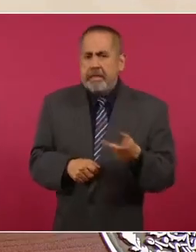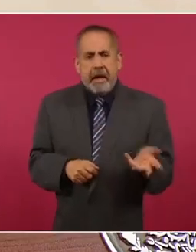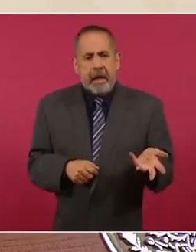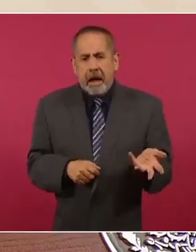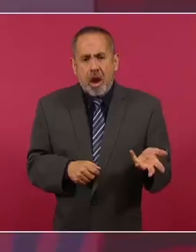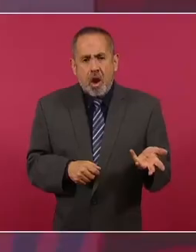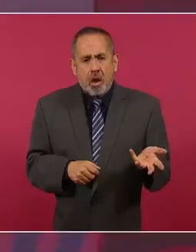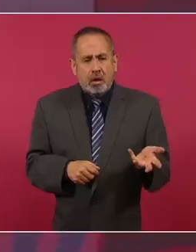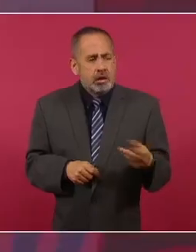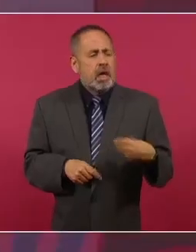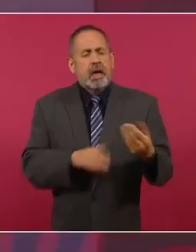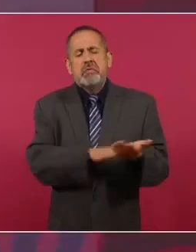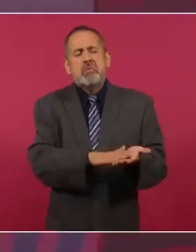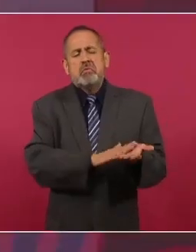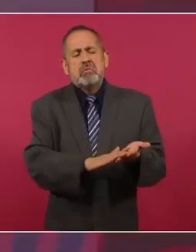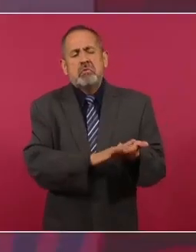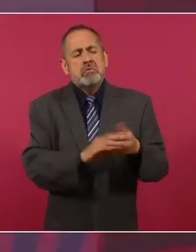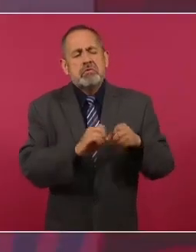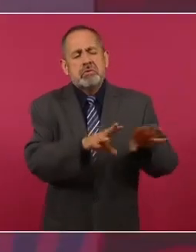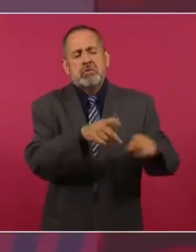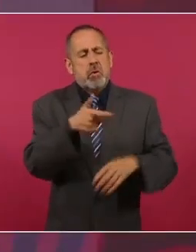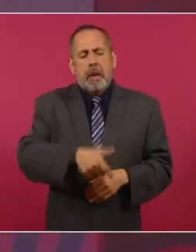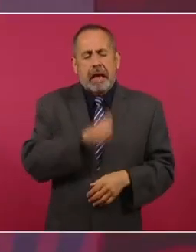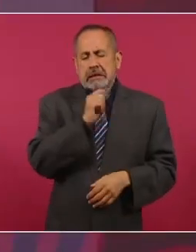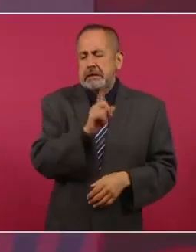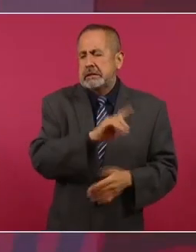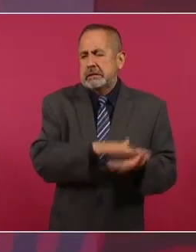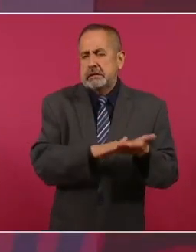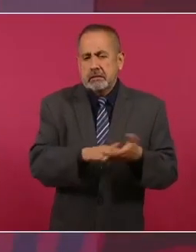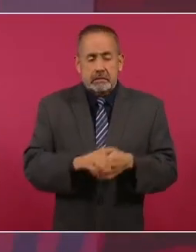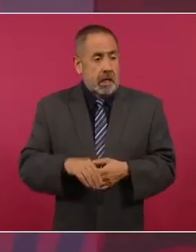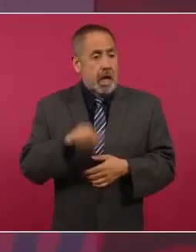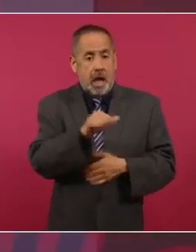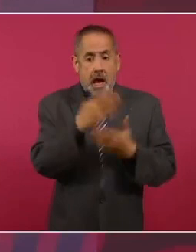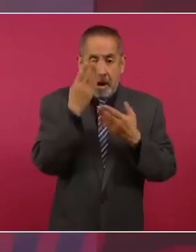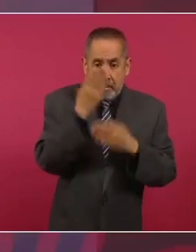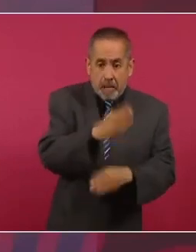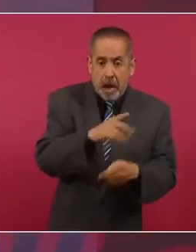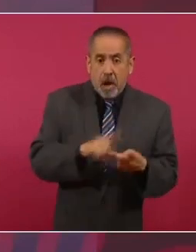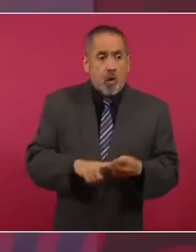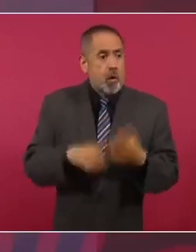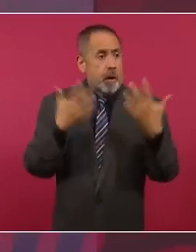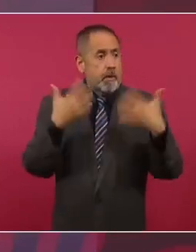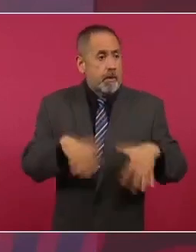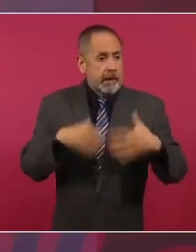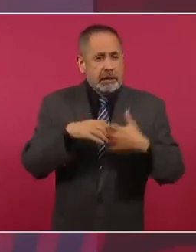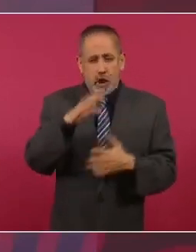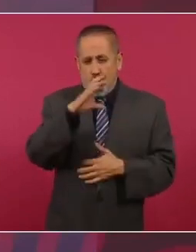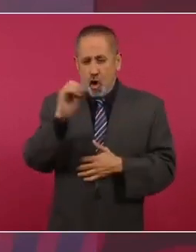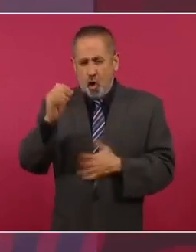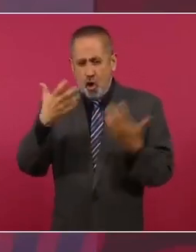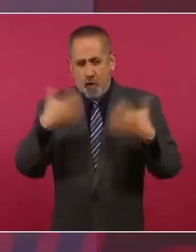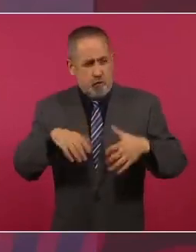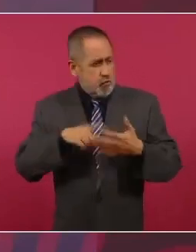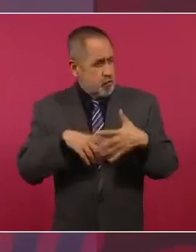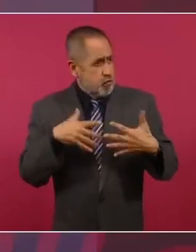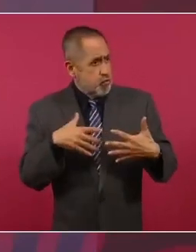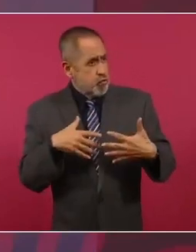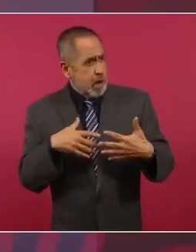se les condonaban los impuestos a los bancos, a las grandes corporaciones empresariales.